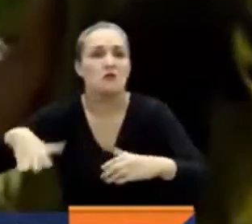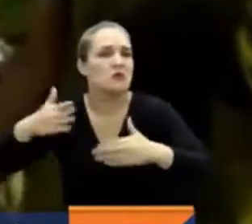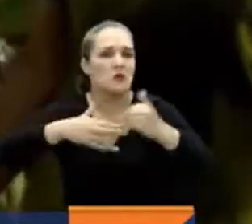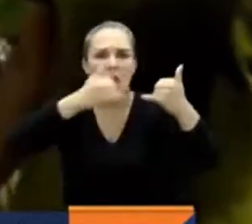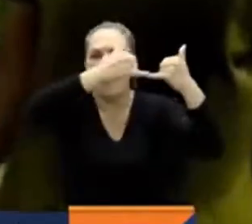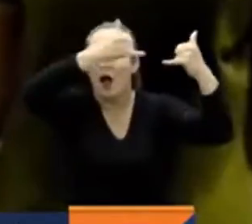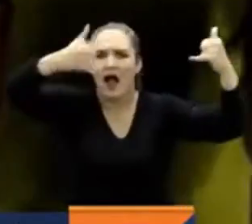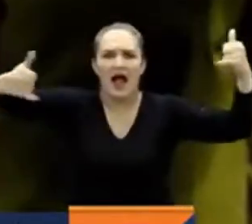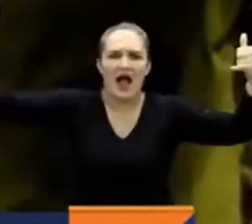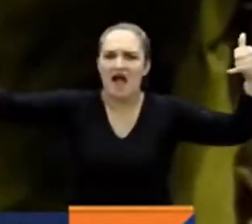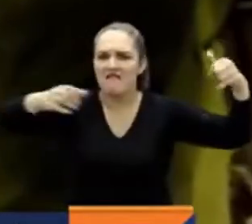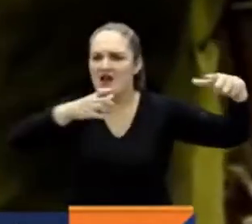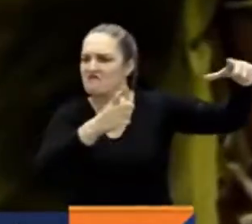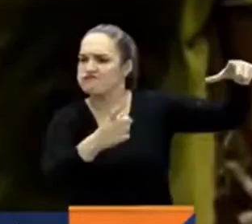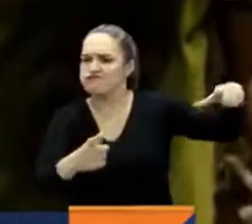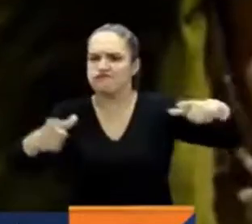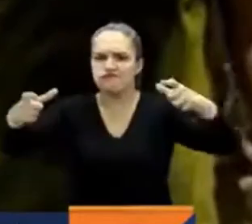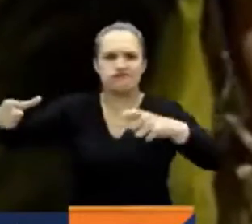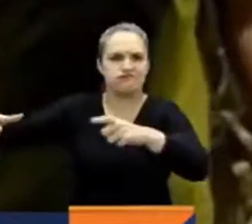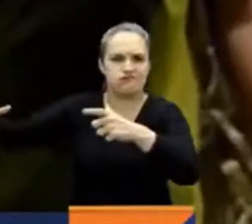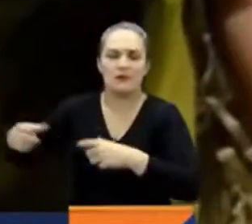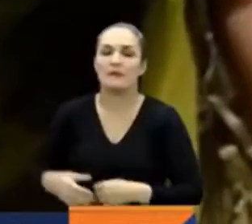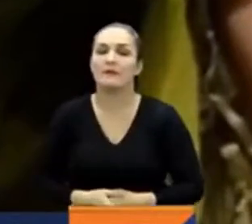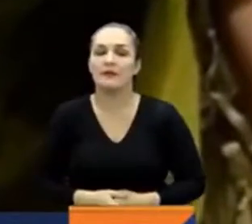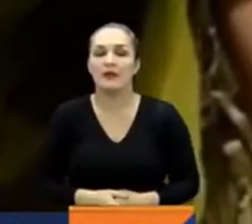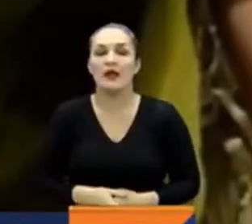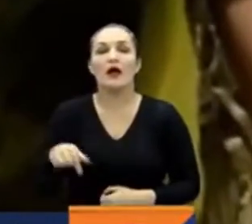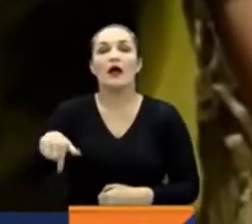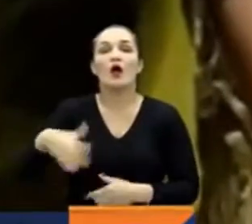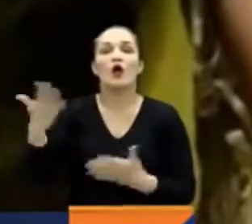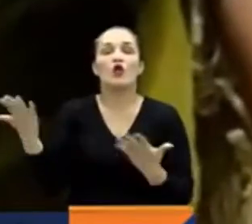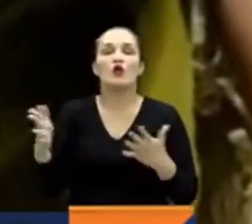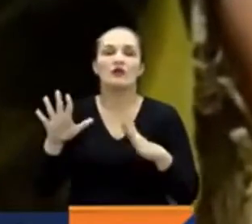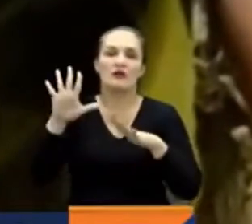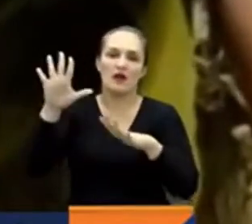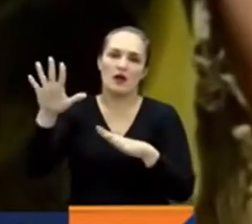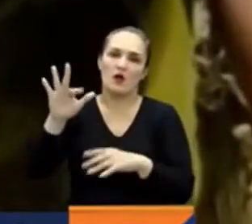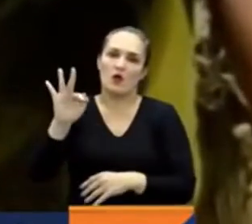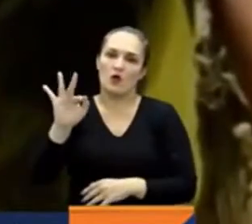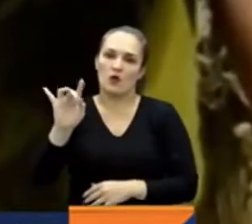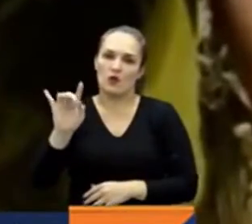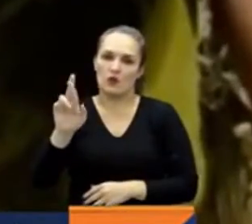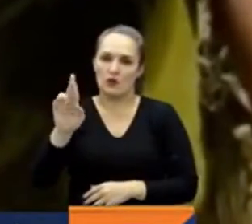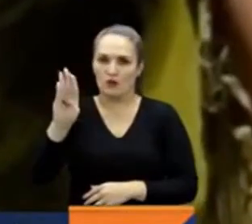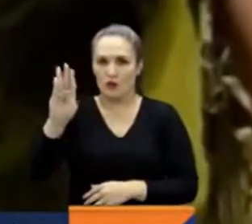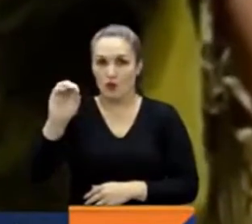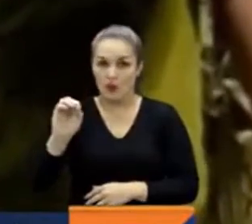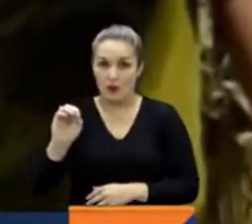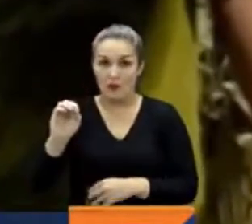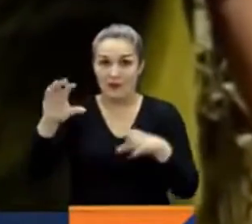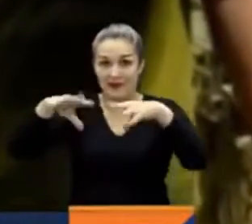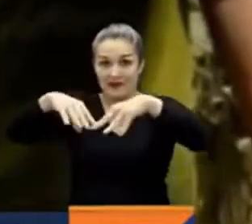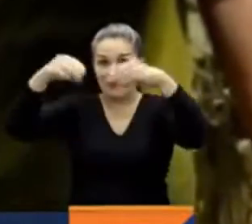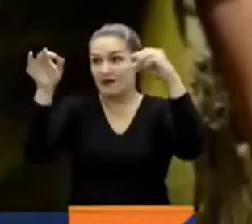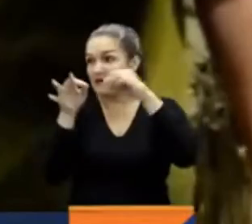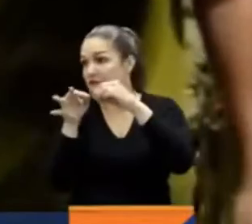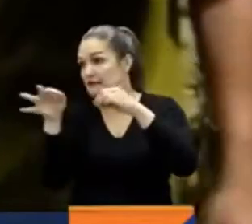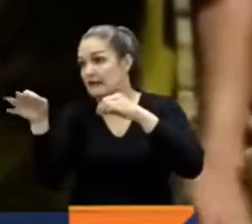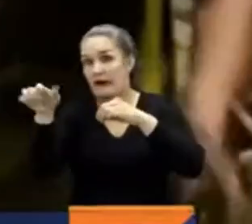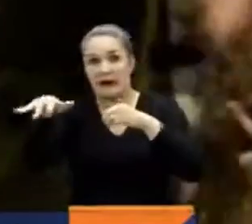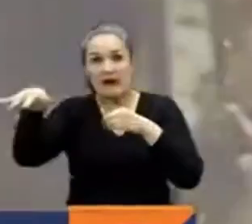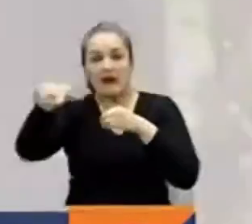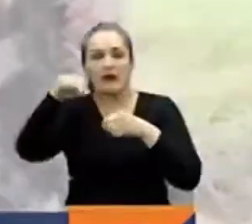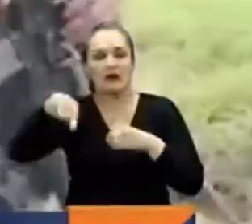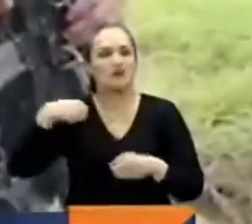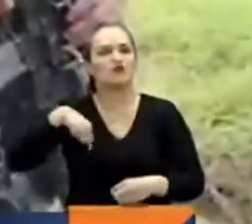y la Secretaría de Agricultura del municipio de Turbo. Nosotros, los soldados de la decimoséptima brigada, trabajamos